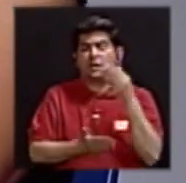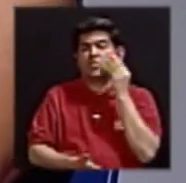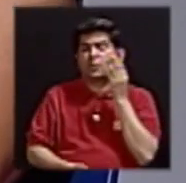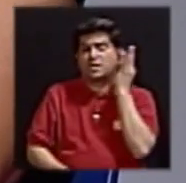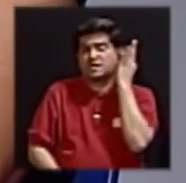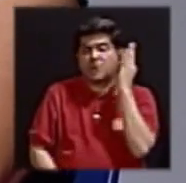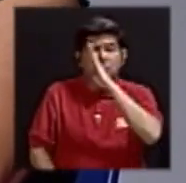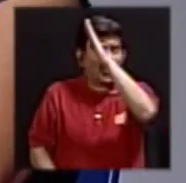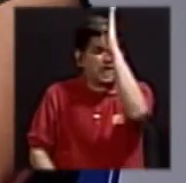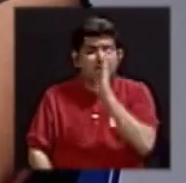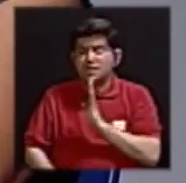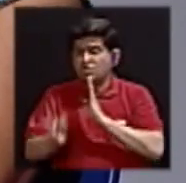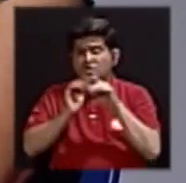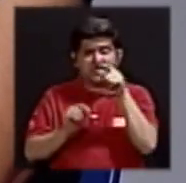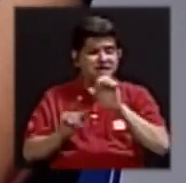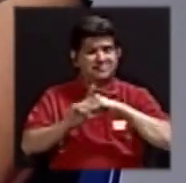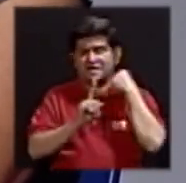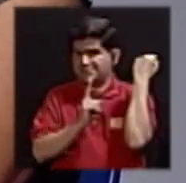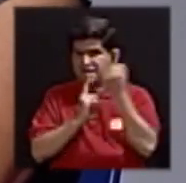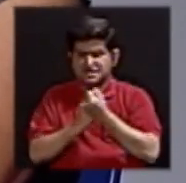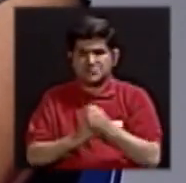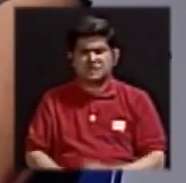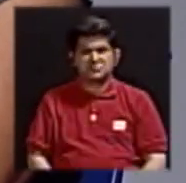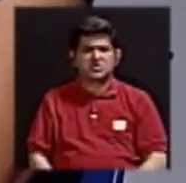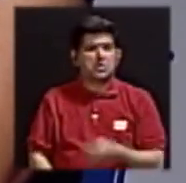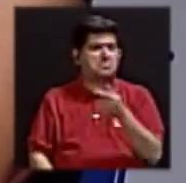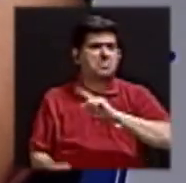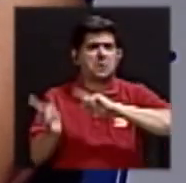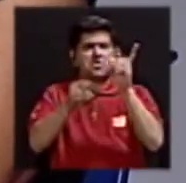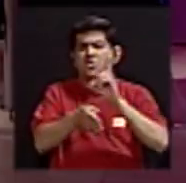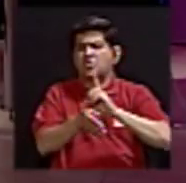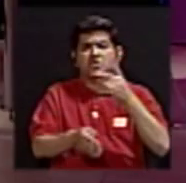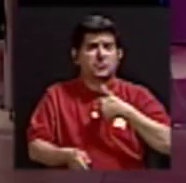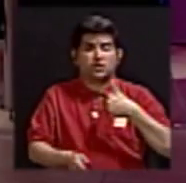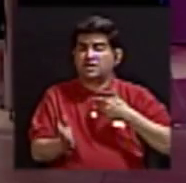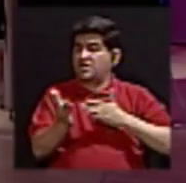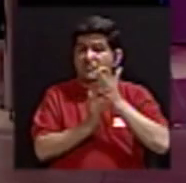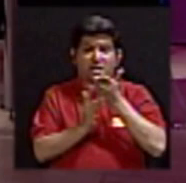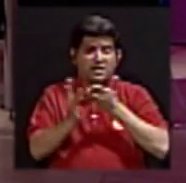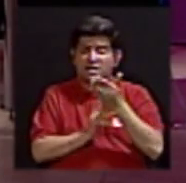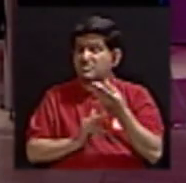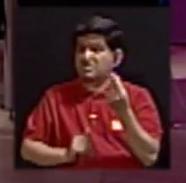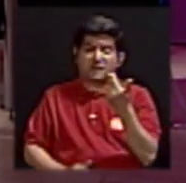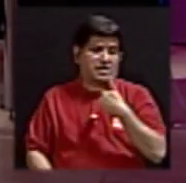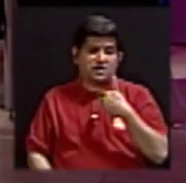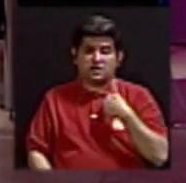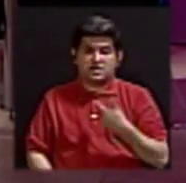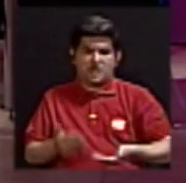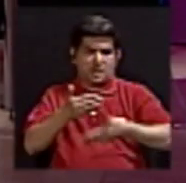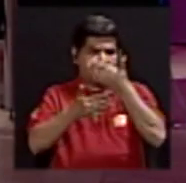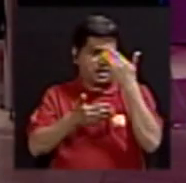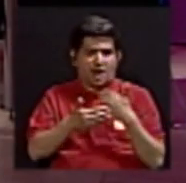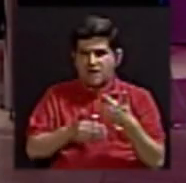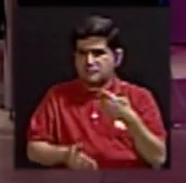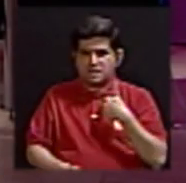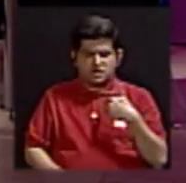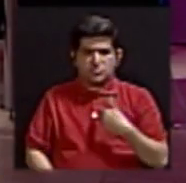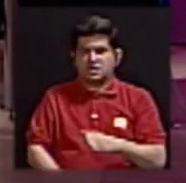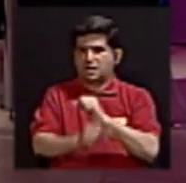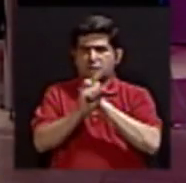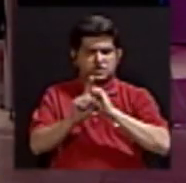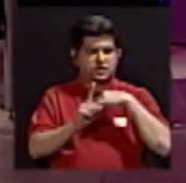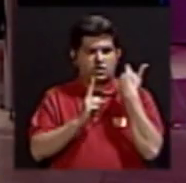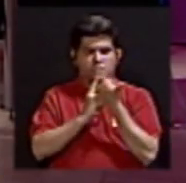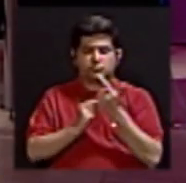abuelas jamás mencionaron eso. Iban muy poco al médico porque no tenían acceso, no tenían dinero y antes pues no había un seguro